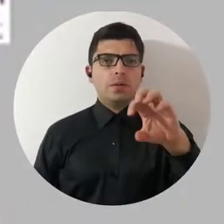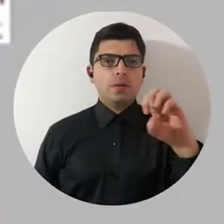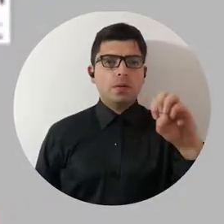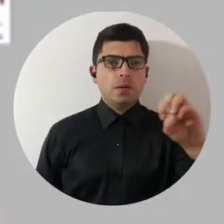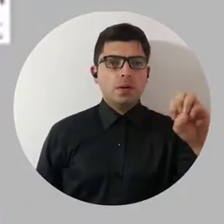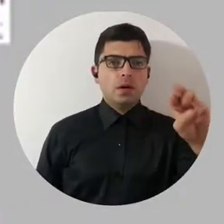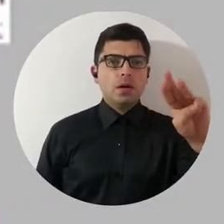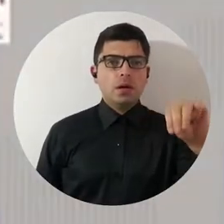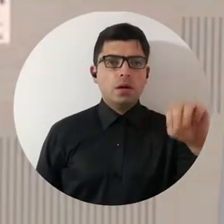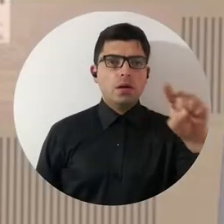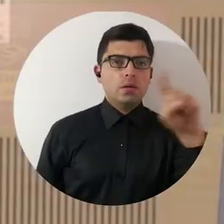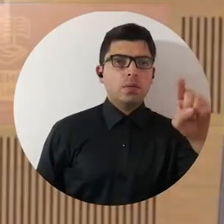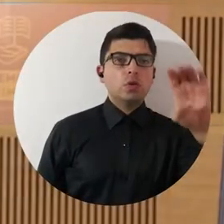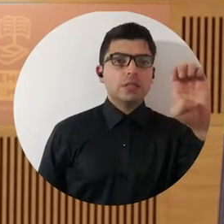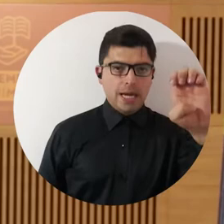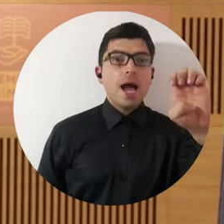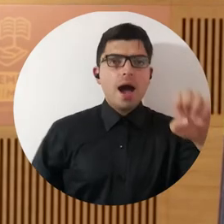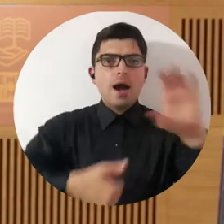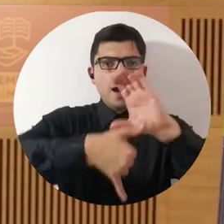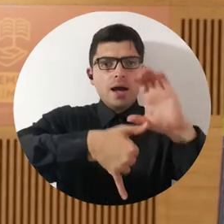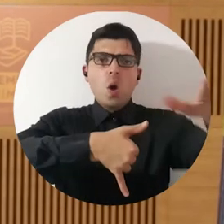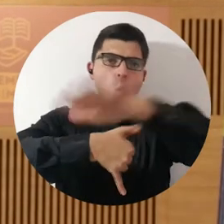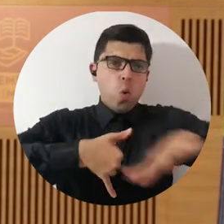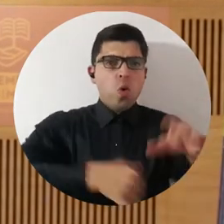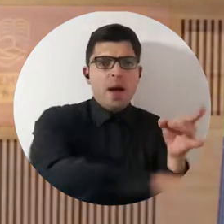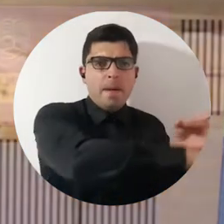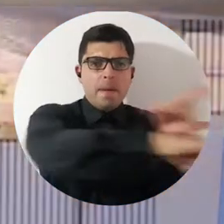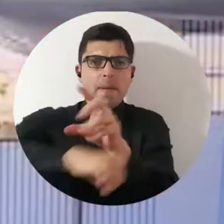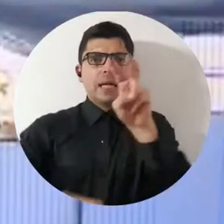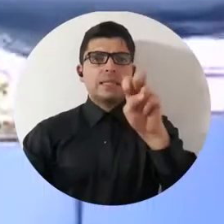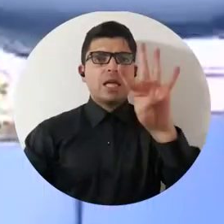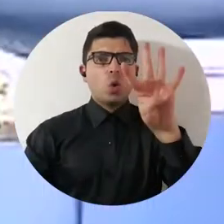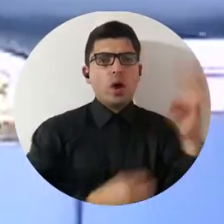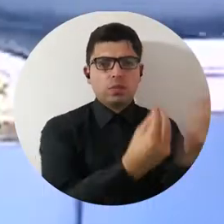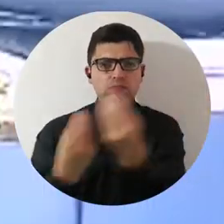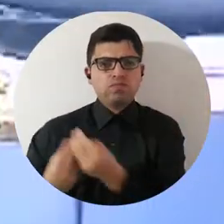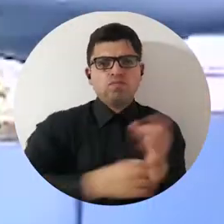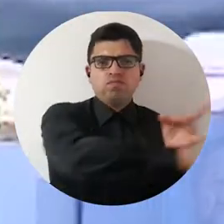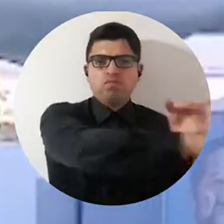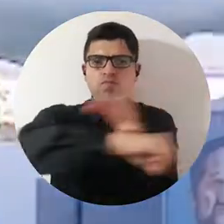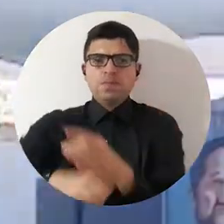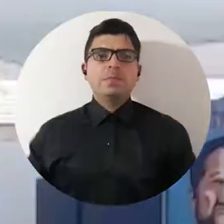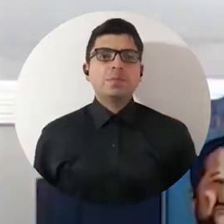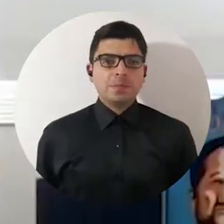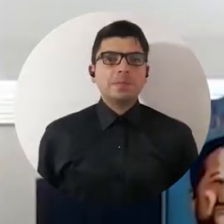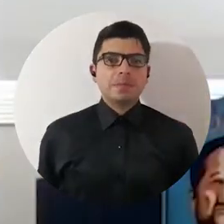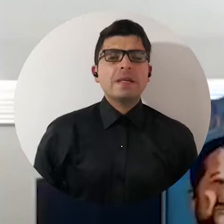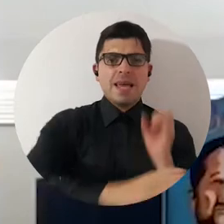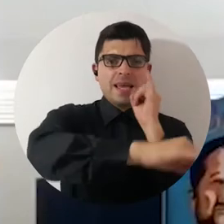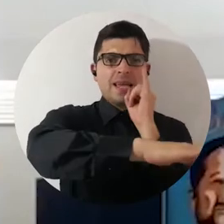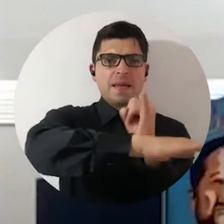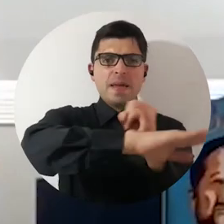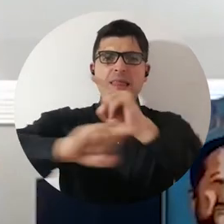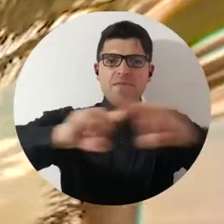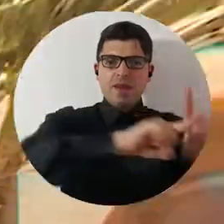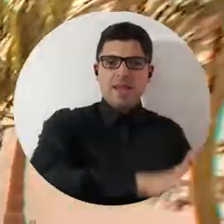Pumsi de Ascundo do Caribe y ganaron medallas de oro, plata y bronce, sobresaliendo entre 74 colegas de varias instituciones